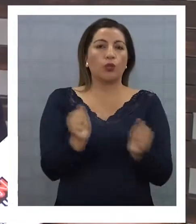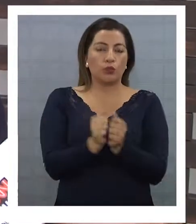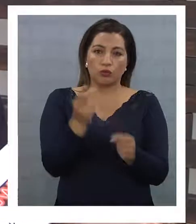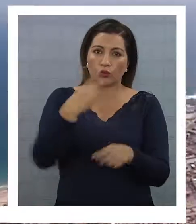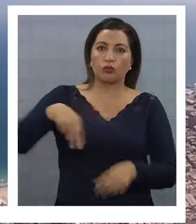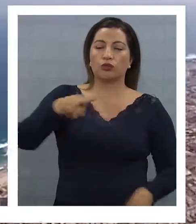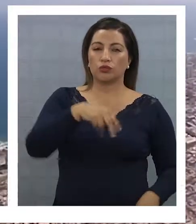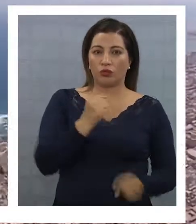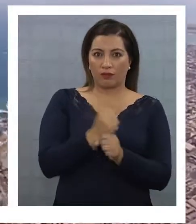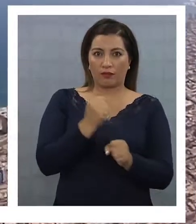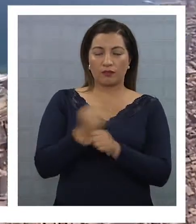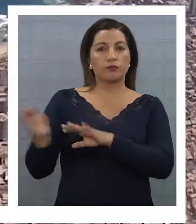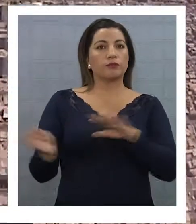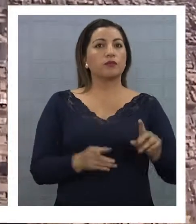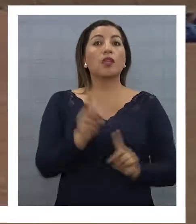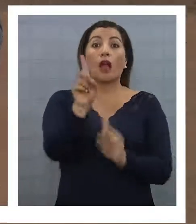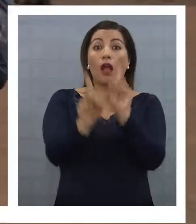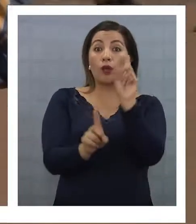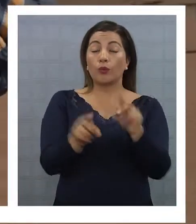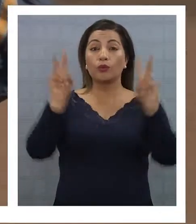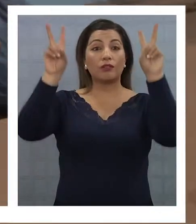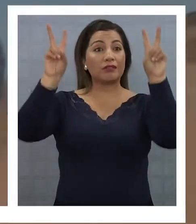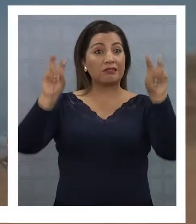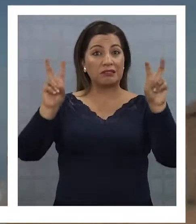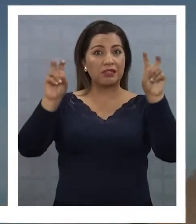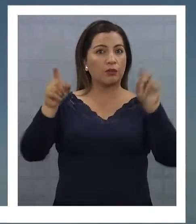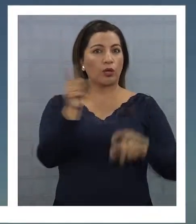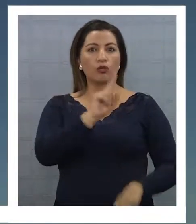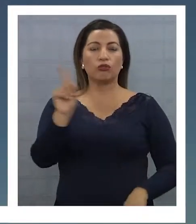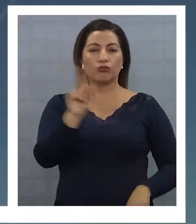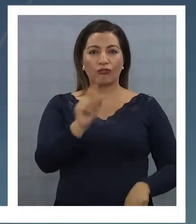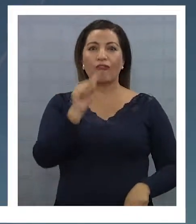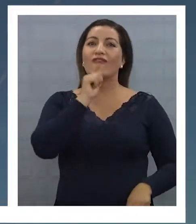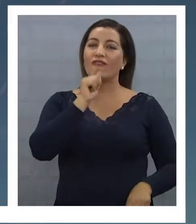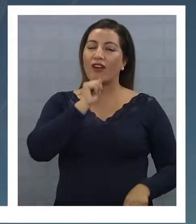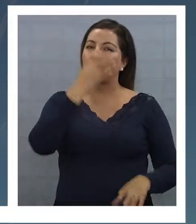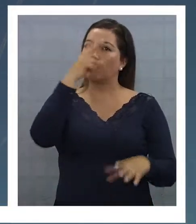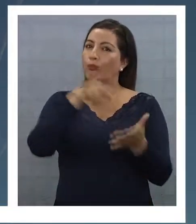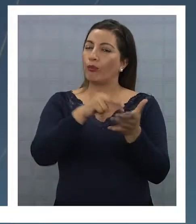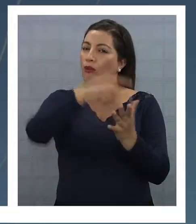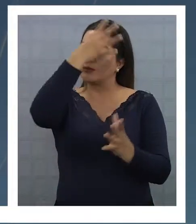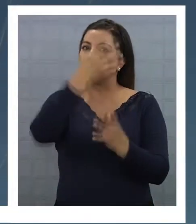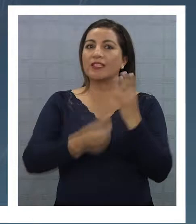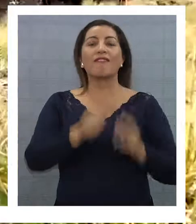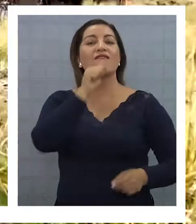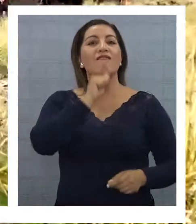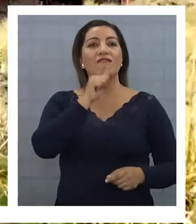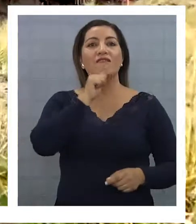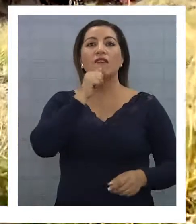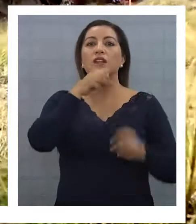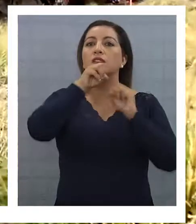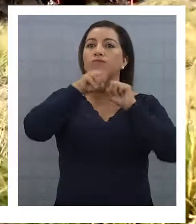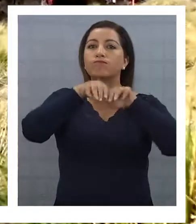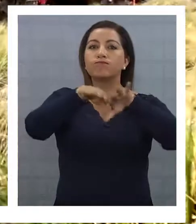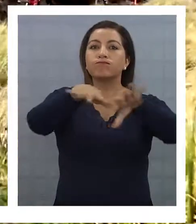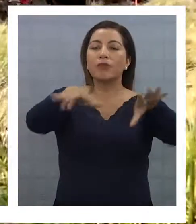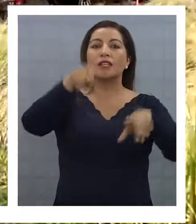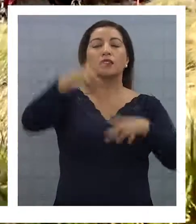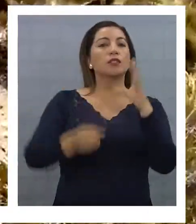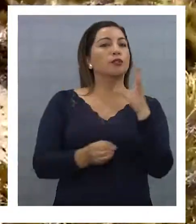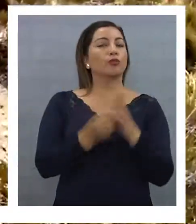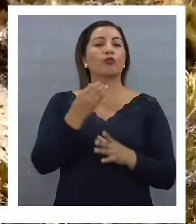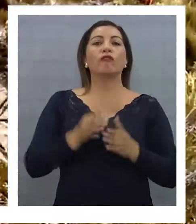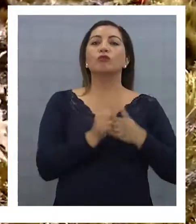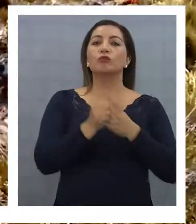materia de gestión de riesgo. Algunos aspectos que al parecer no han sido resueltos aún, son la falta de promoción y lo nuevo de este tipo de